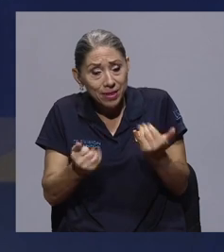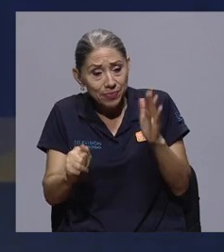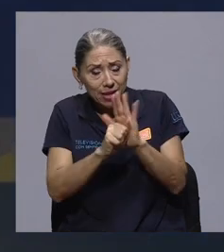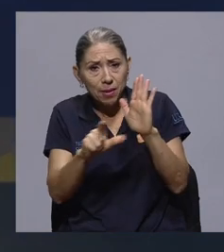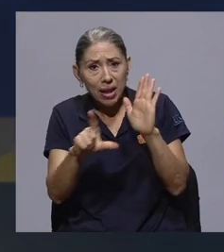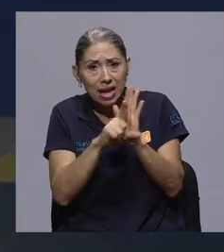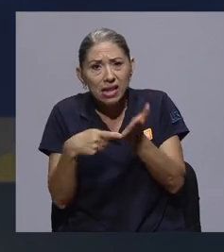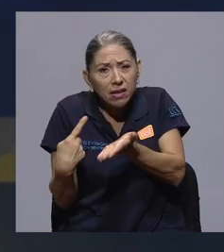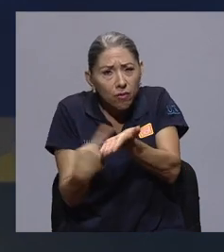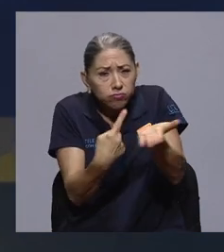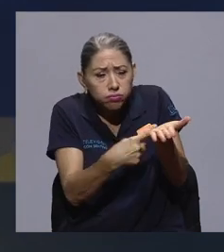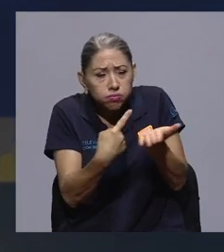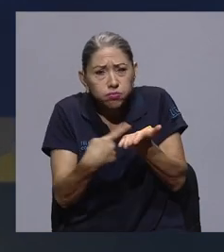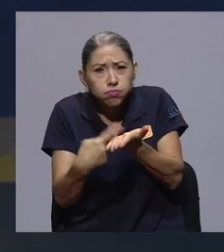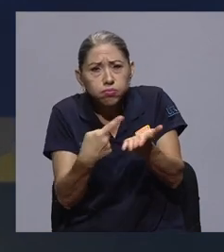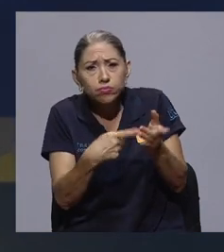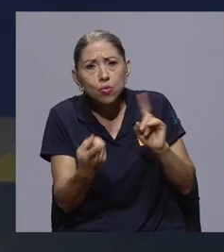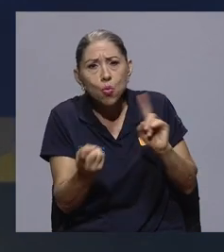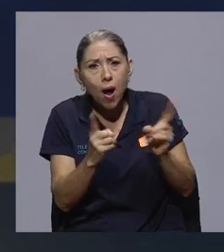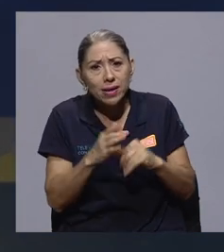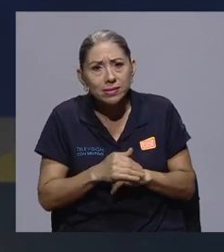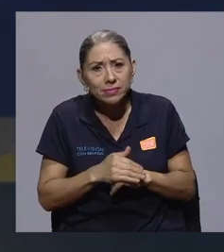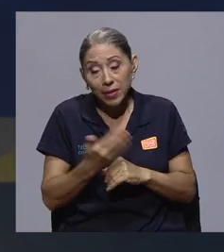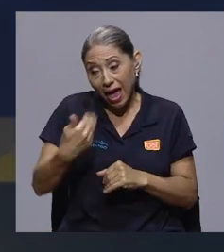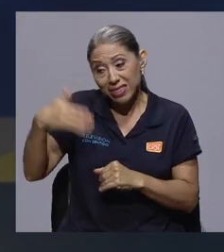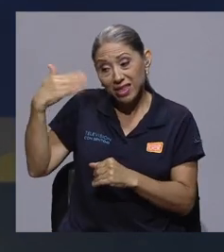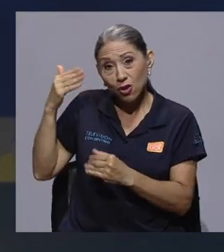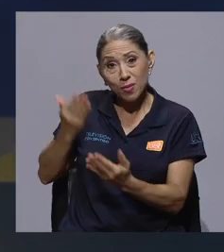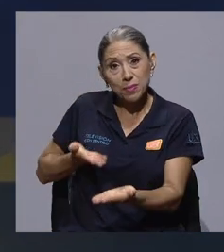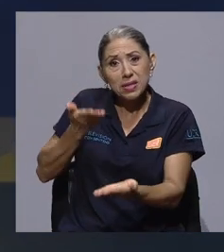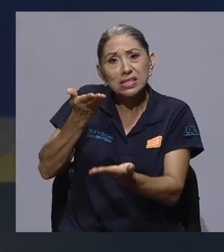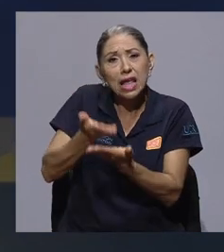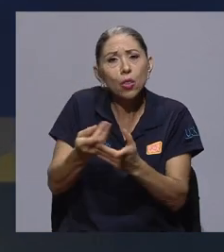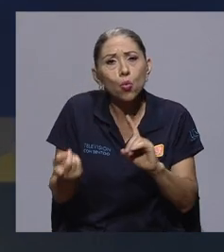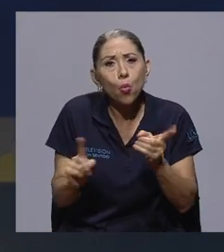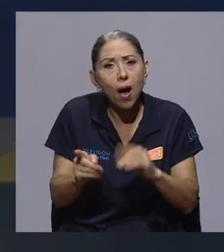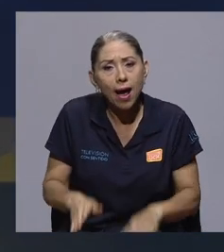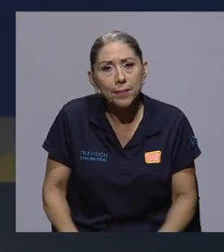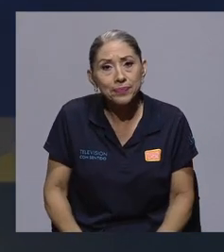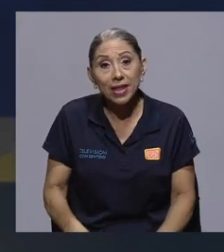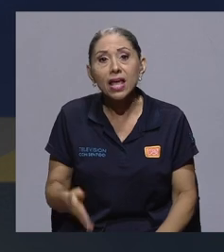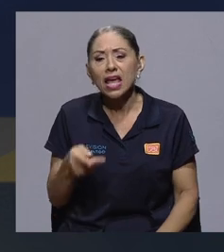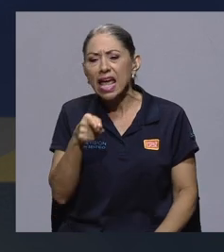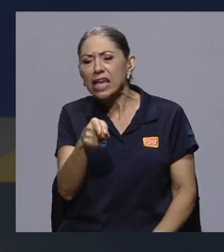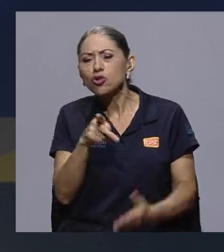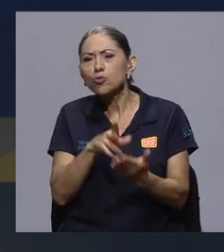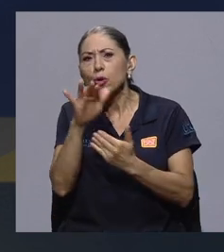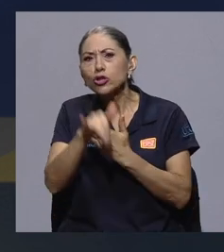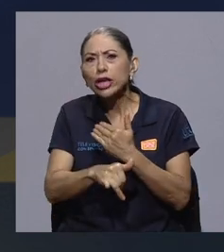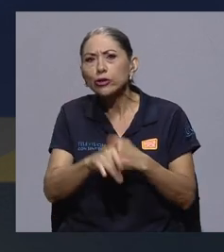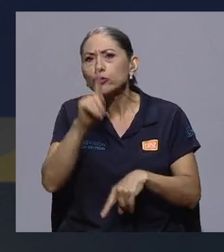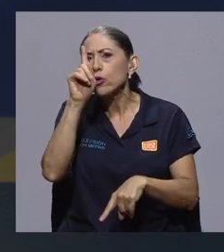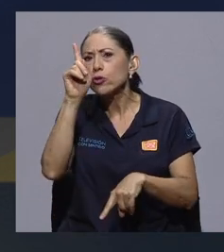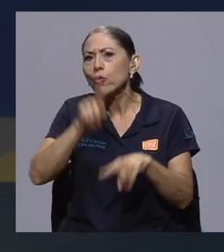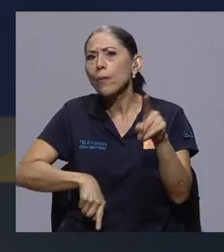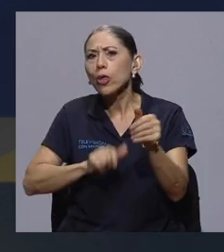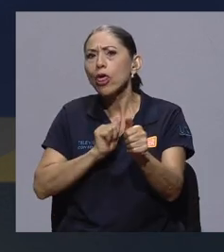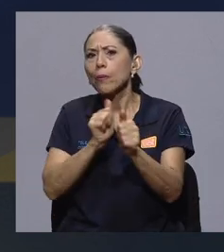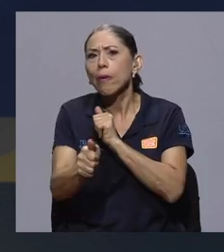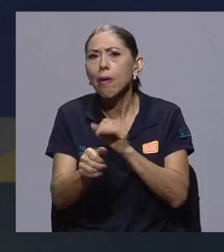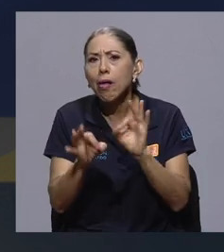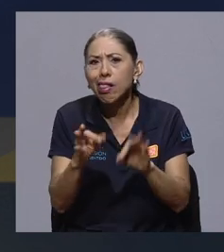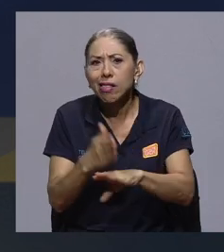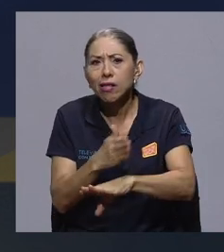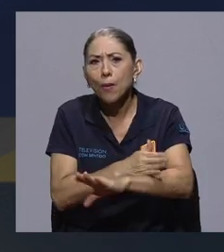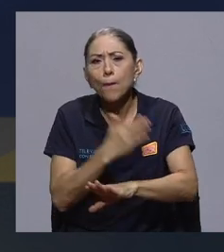actualmente dentro de la Asamblea Legislativa y los proyectos que se han presentado anteriormente? Y quizás, ¿por qué estos proyectos no han podido prosperar